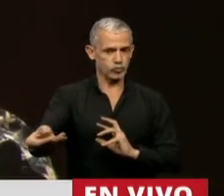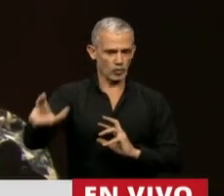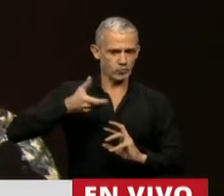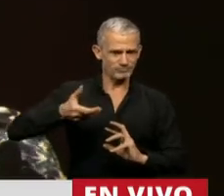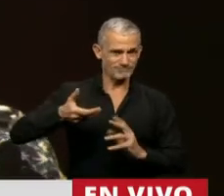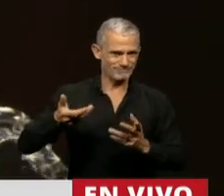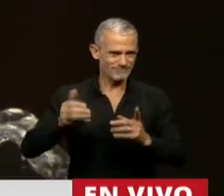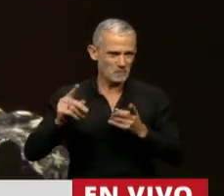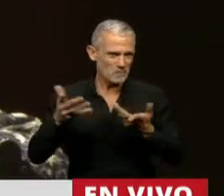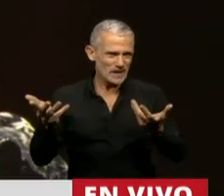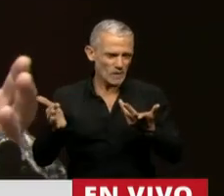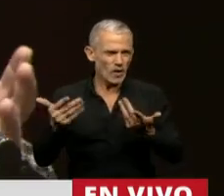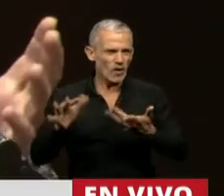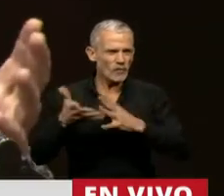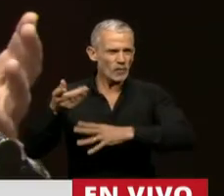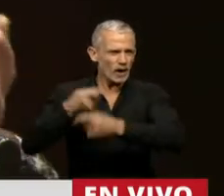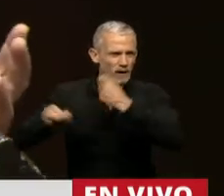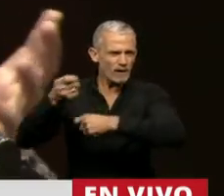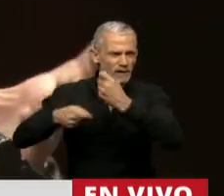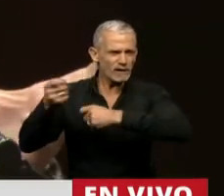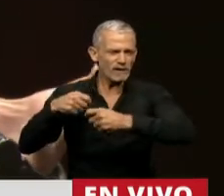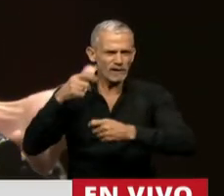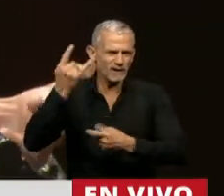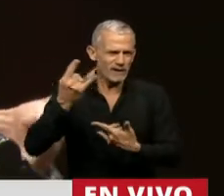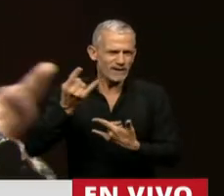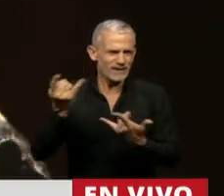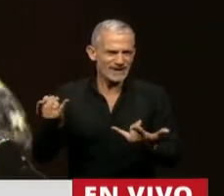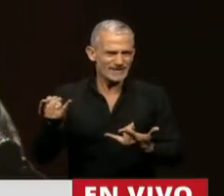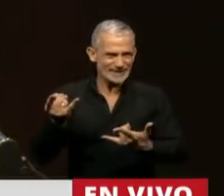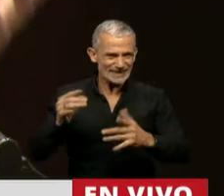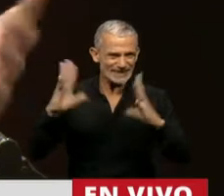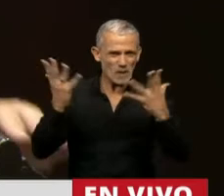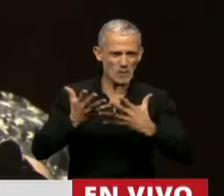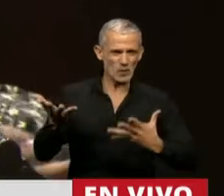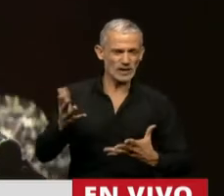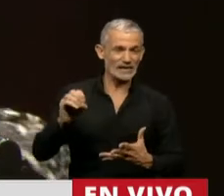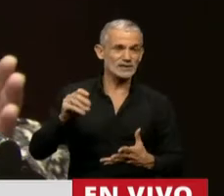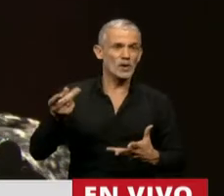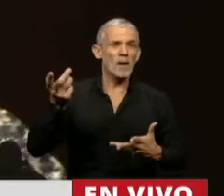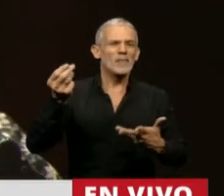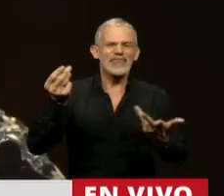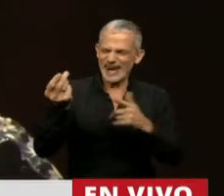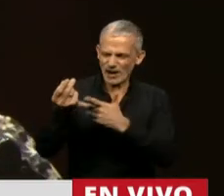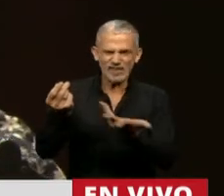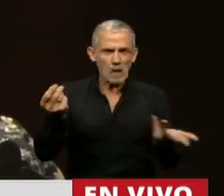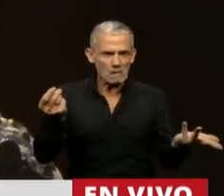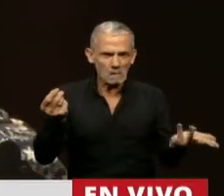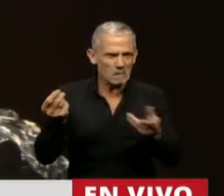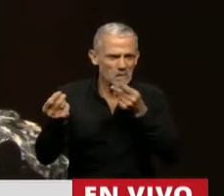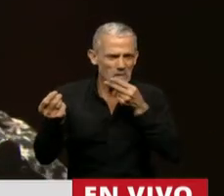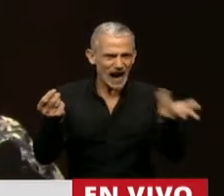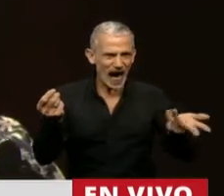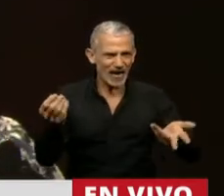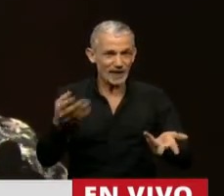dinero del dinero, y eso que es en realidad una gran ficción mundial en este momento, eso llamado dinero y que en realidad nadie